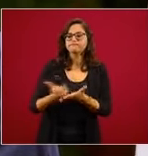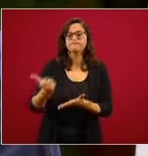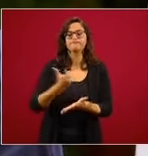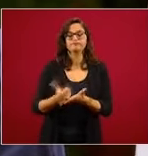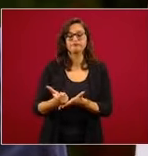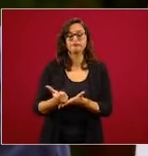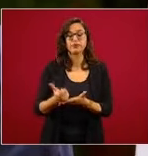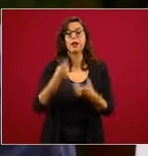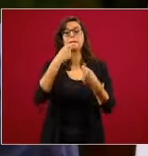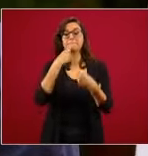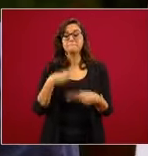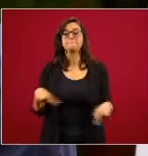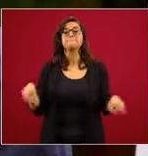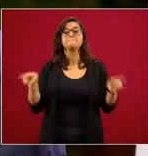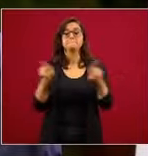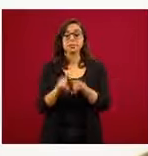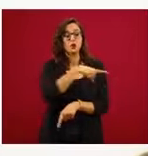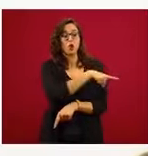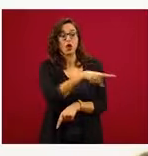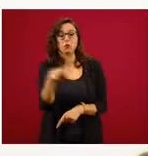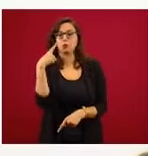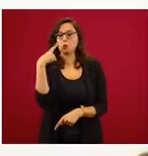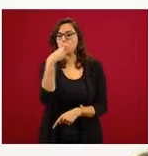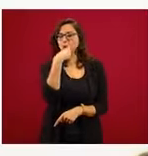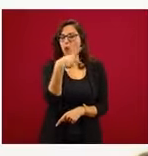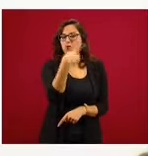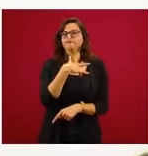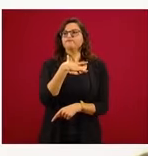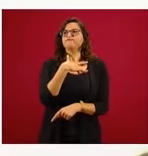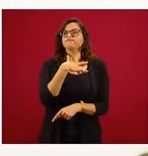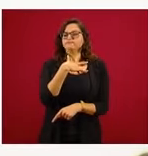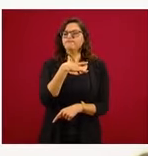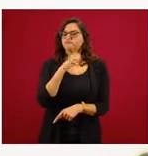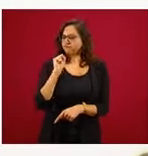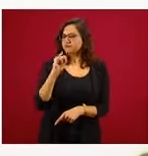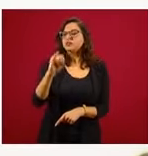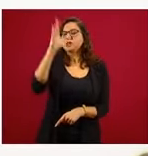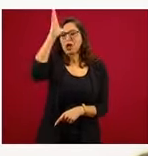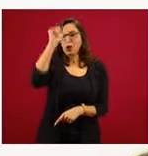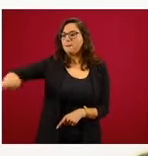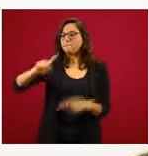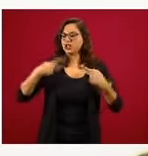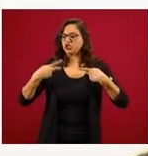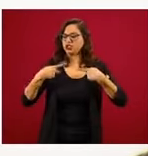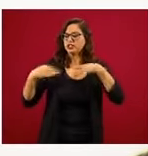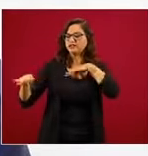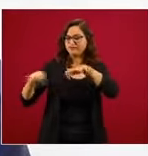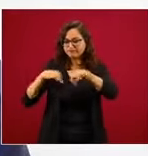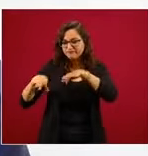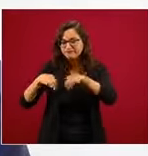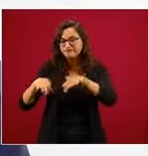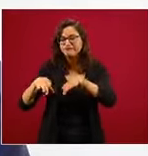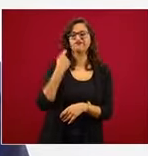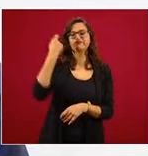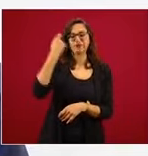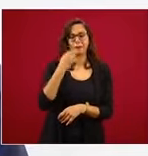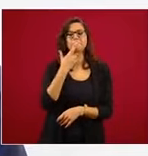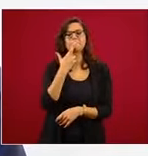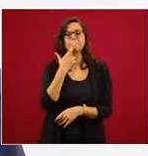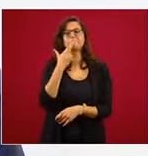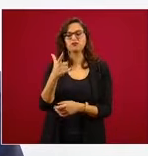decidieron voluntariamente aportar más para pensionar mejor a los trabajadores.